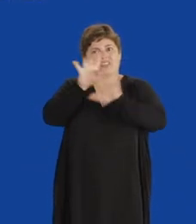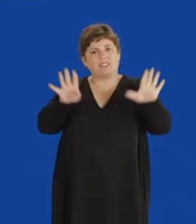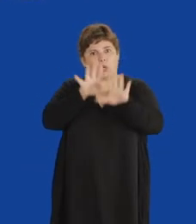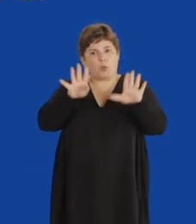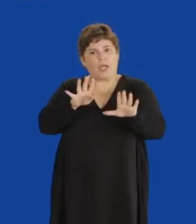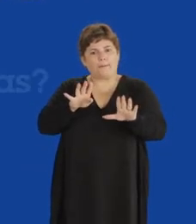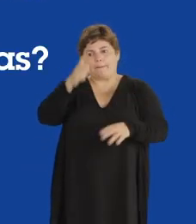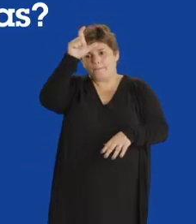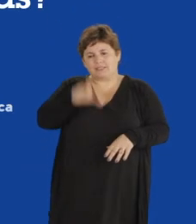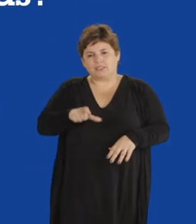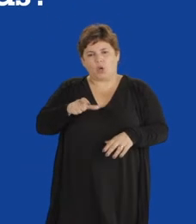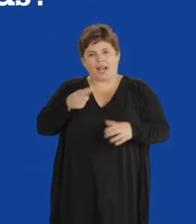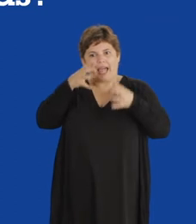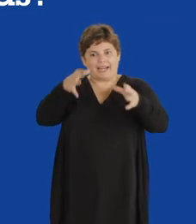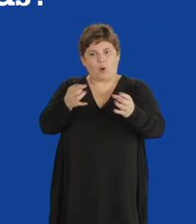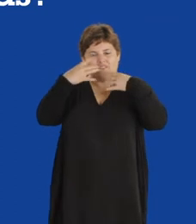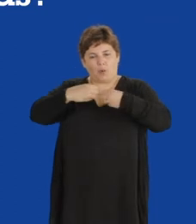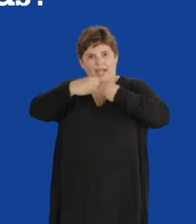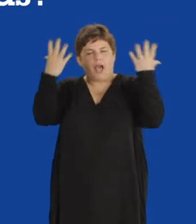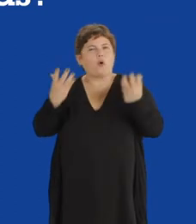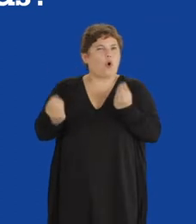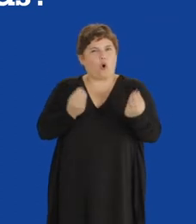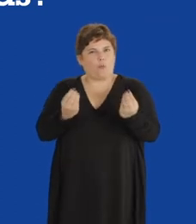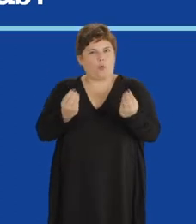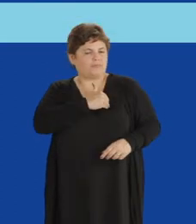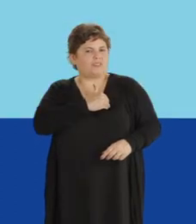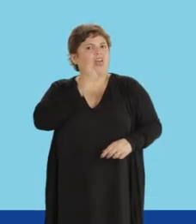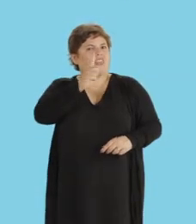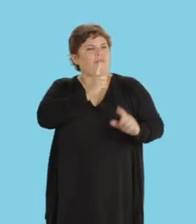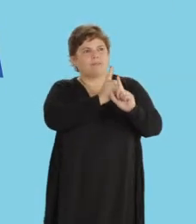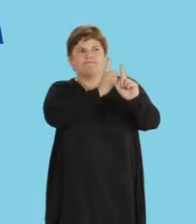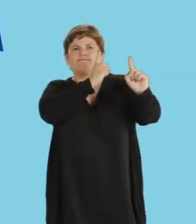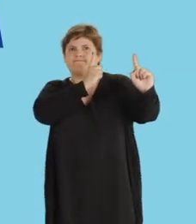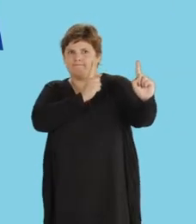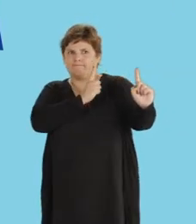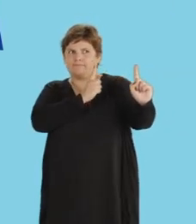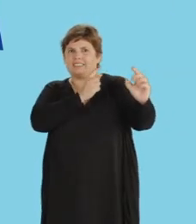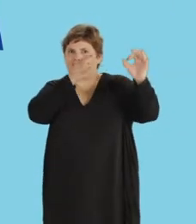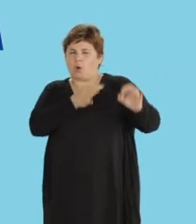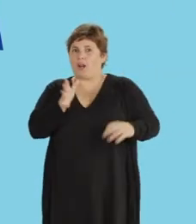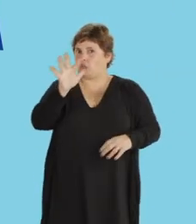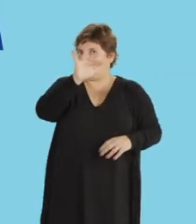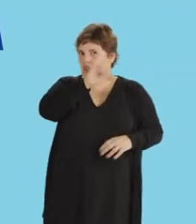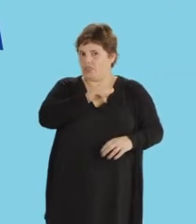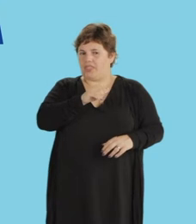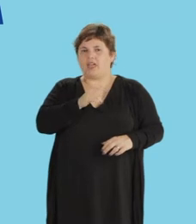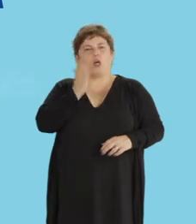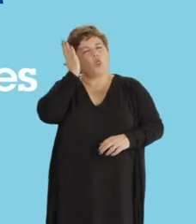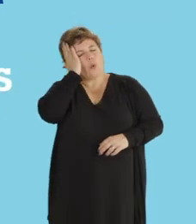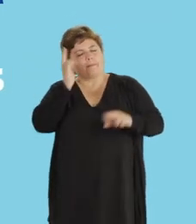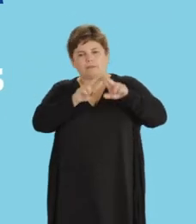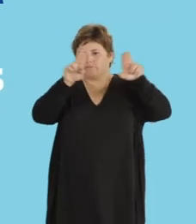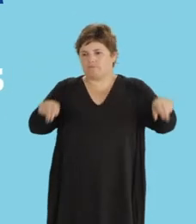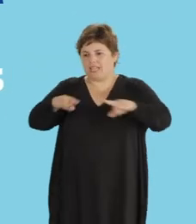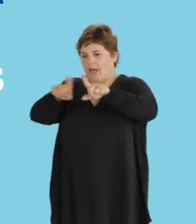COVID-19 las personas con mayor riesgo de enfermarse gravemente? Mantén una distancia segura en forma cotidiana, además de